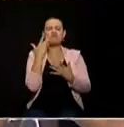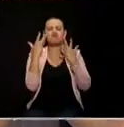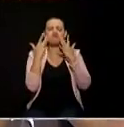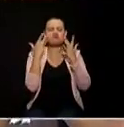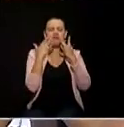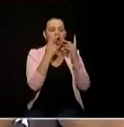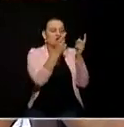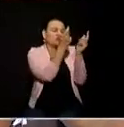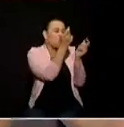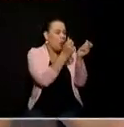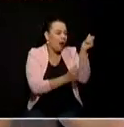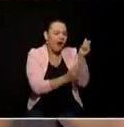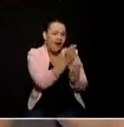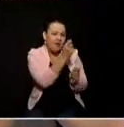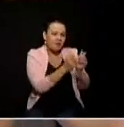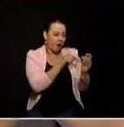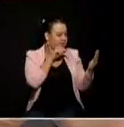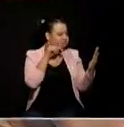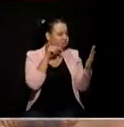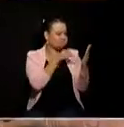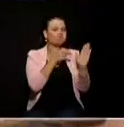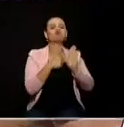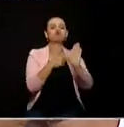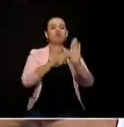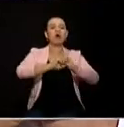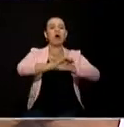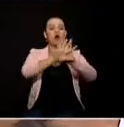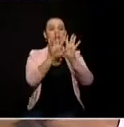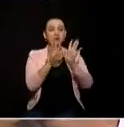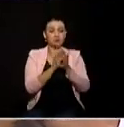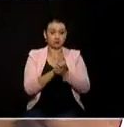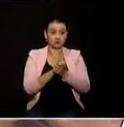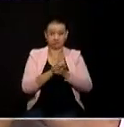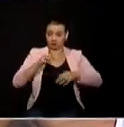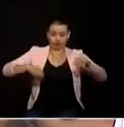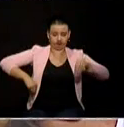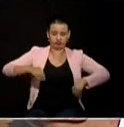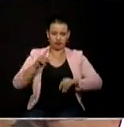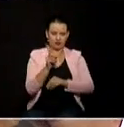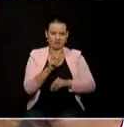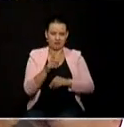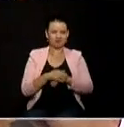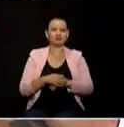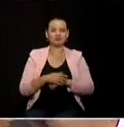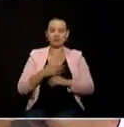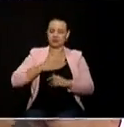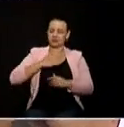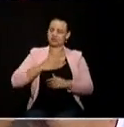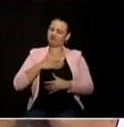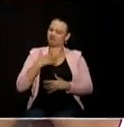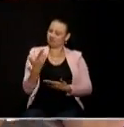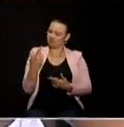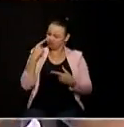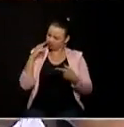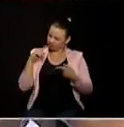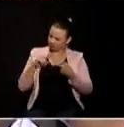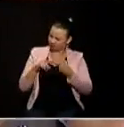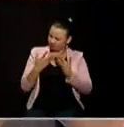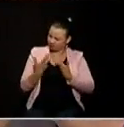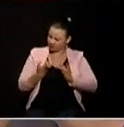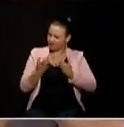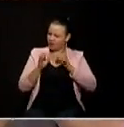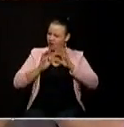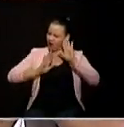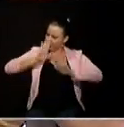y en este momento desde el momento que nos inscribimos como candidatos a la gobernación claramente lo que